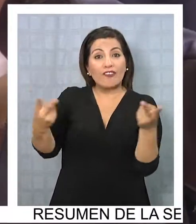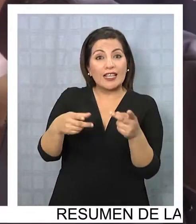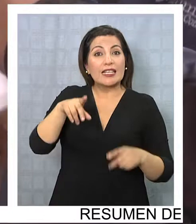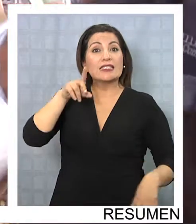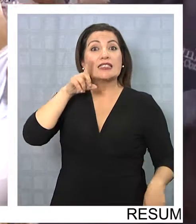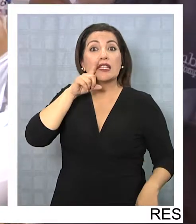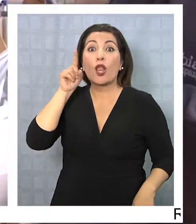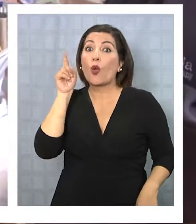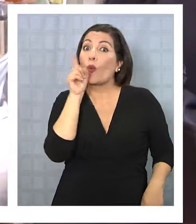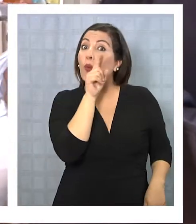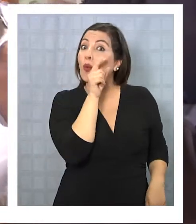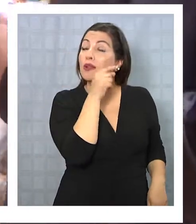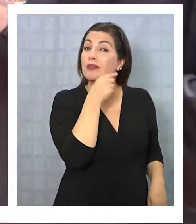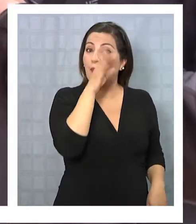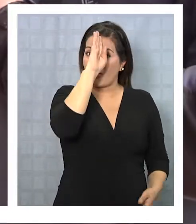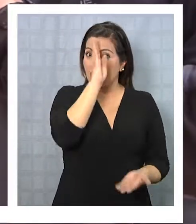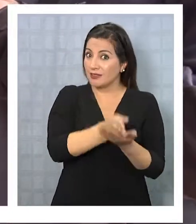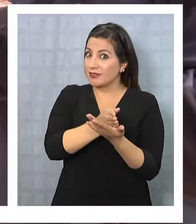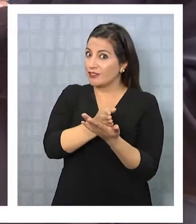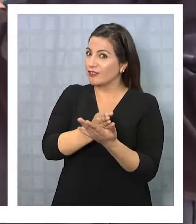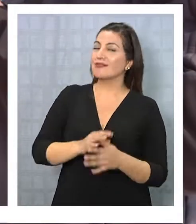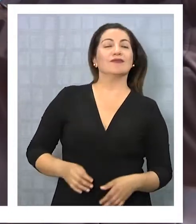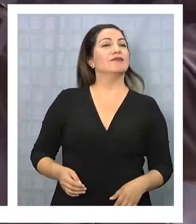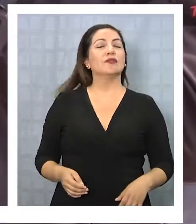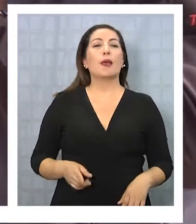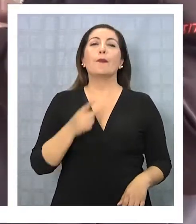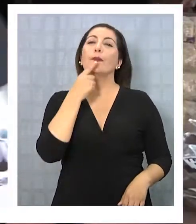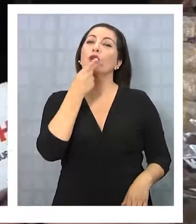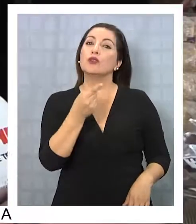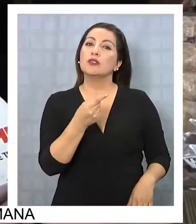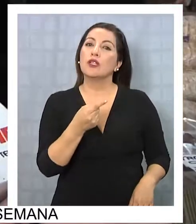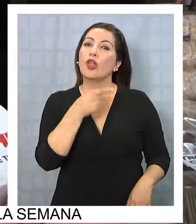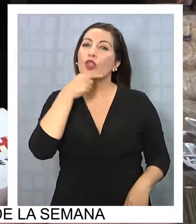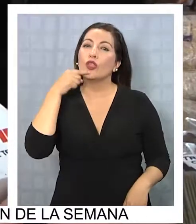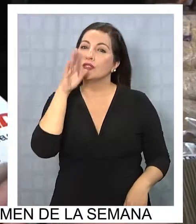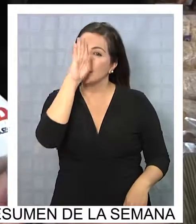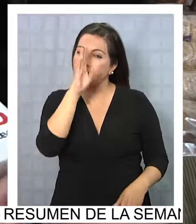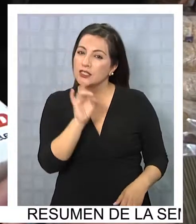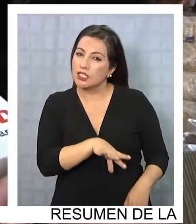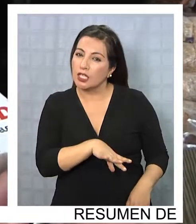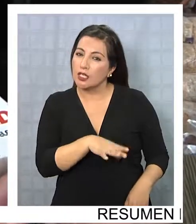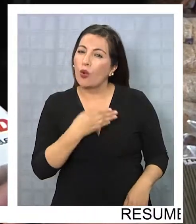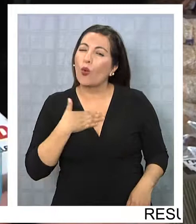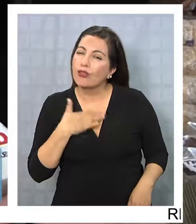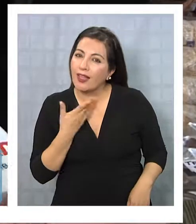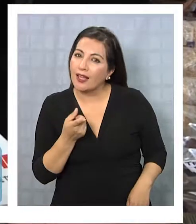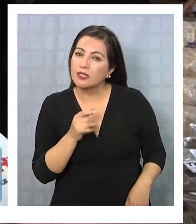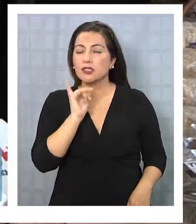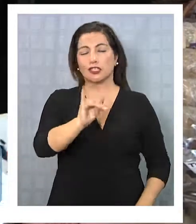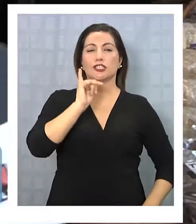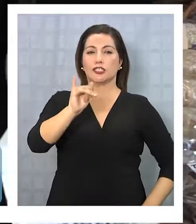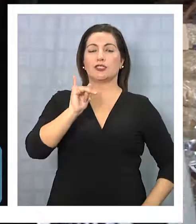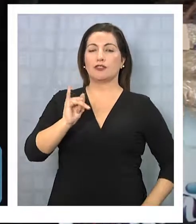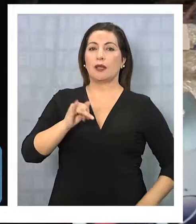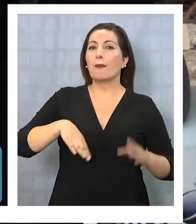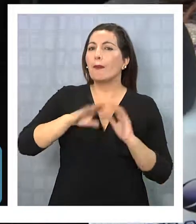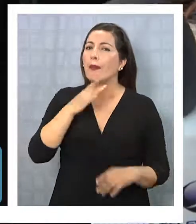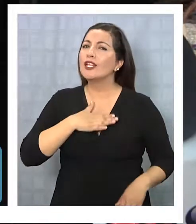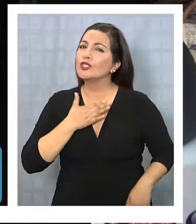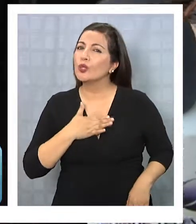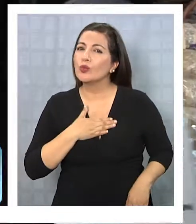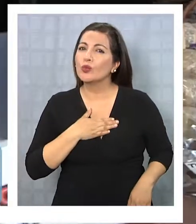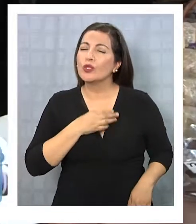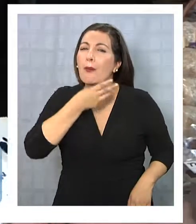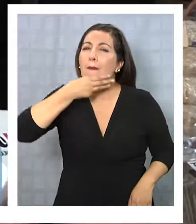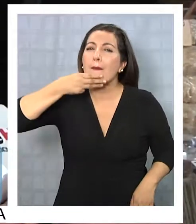tiene la última palabra. ¿Qué te parecen los dulces chilenos? ¿Te gustan? Sí. ¿Sí? Sí. ¿Cuál es que más te gusta?